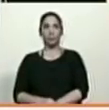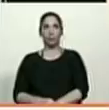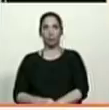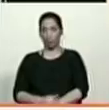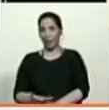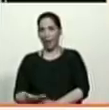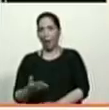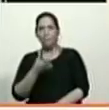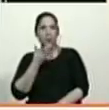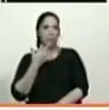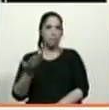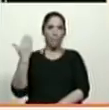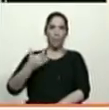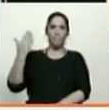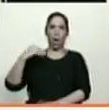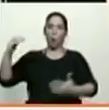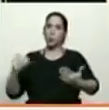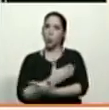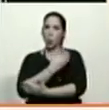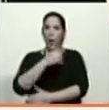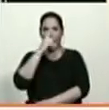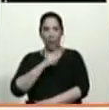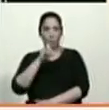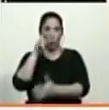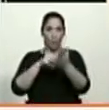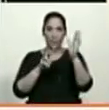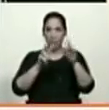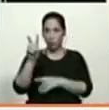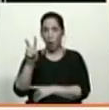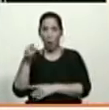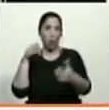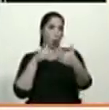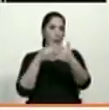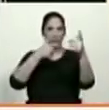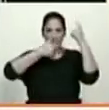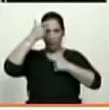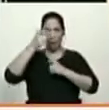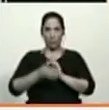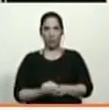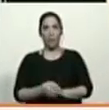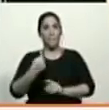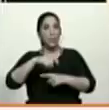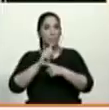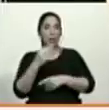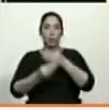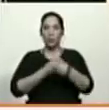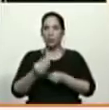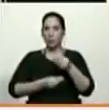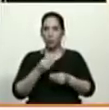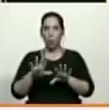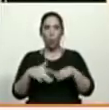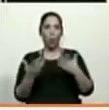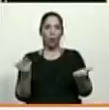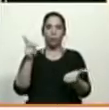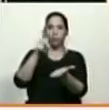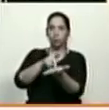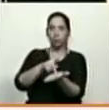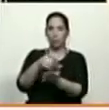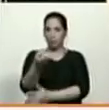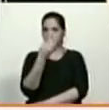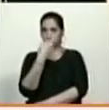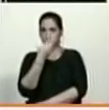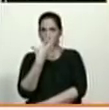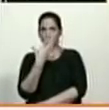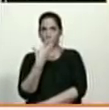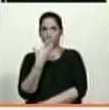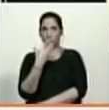remontarse al golpe de Estado del año 2002 contra el comandante Hugo Chávez y lo primero que hizo fue, cuando regresó al Palacio de Miraflores, fue